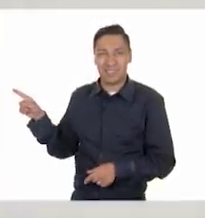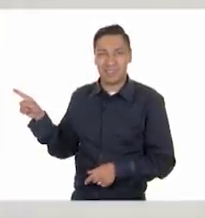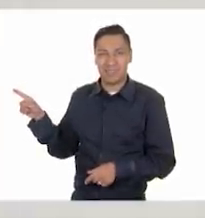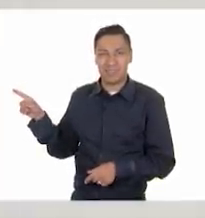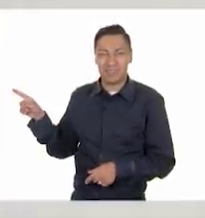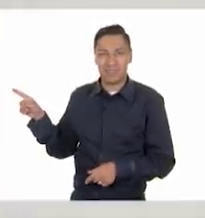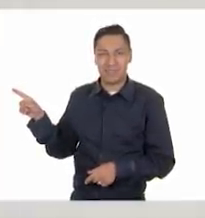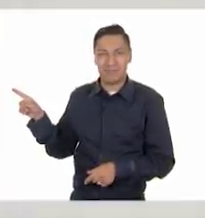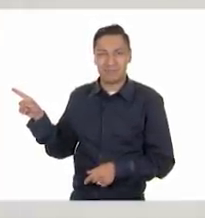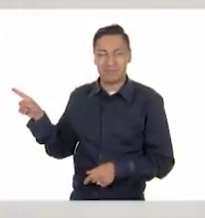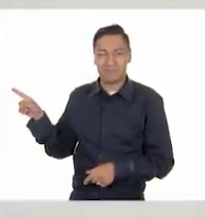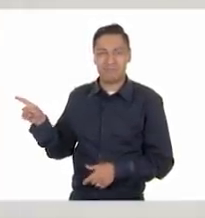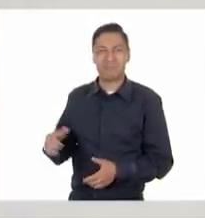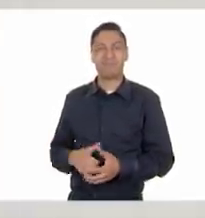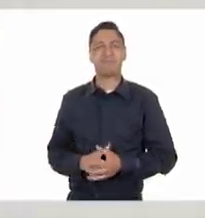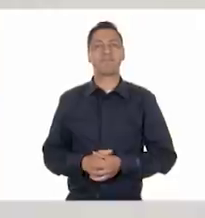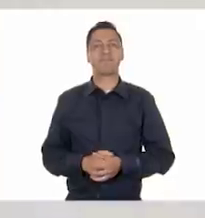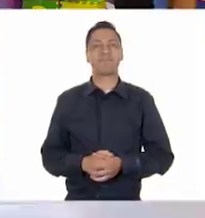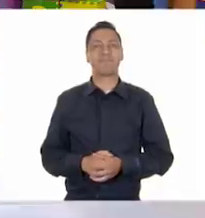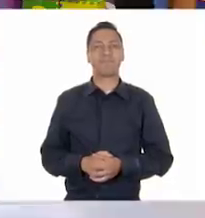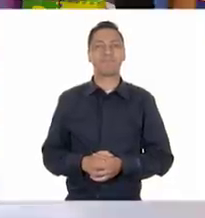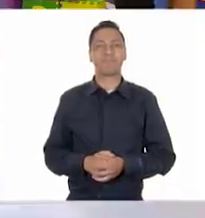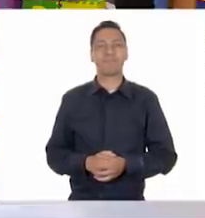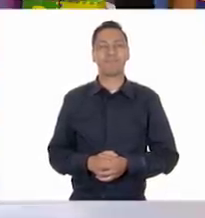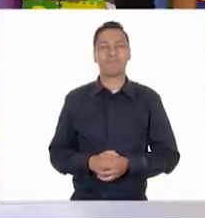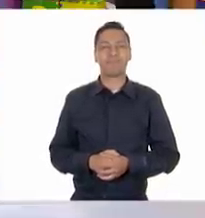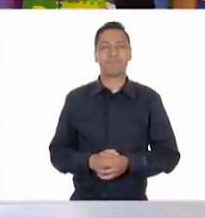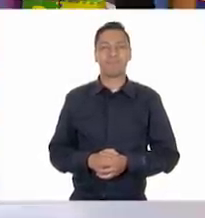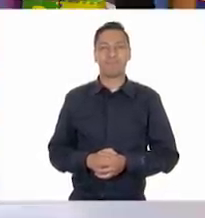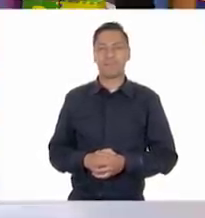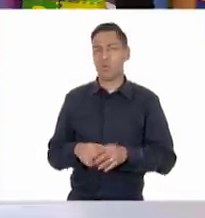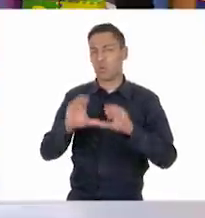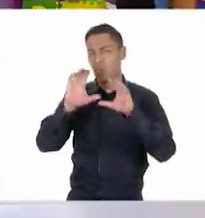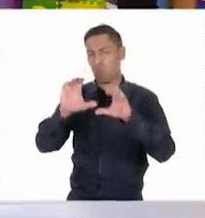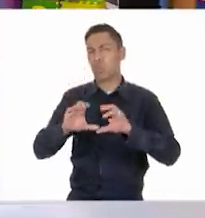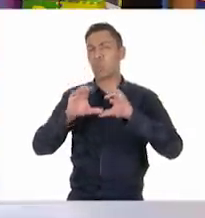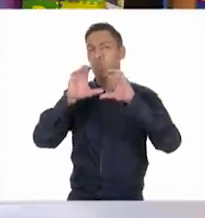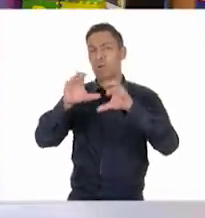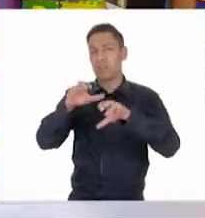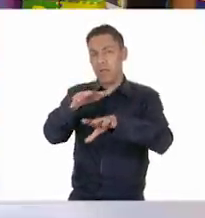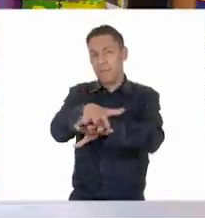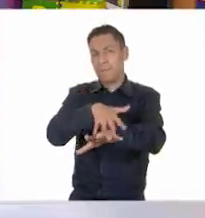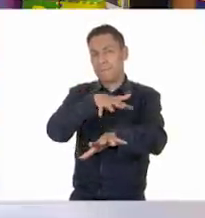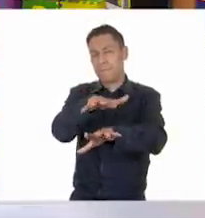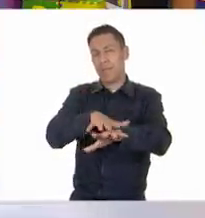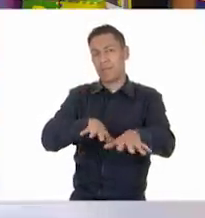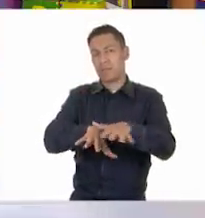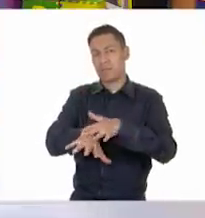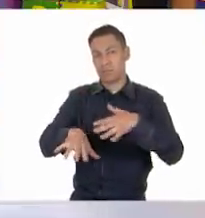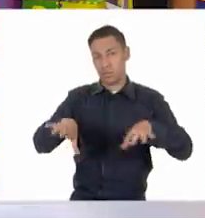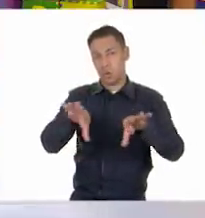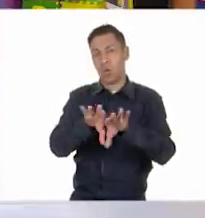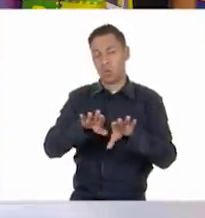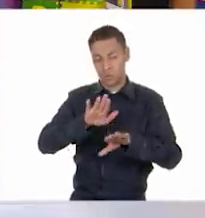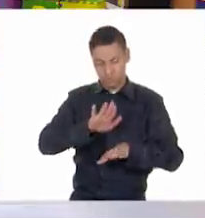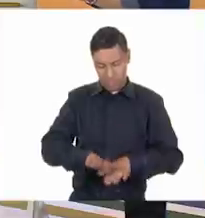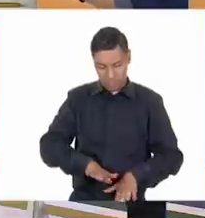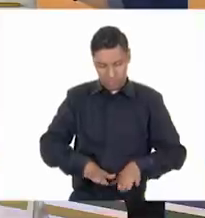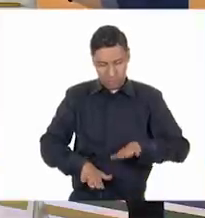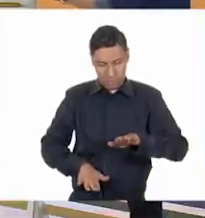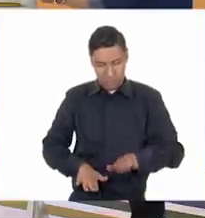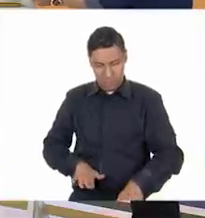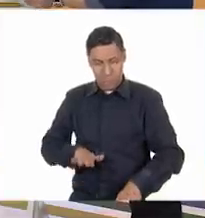Ah, mira, tienes toda la razón. Muy bien. Ahí está el piecito. ¿Cómo podemos cuidar nuestros pies? Bueno, pues, tiene que haber, obviamente,